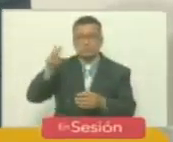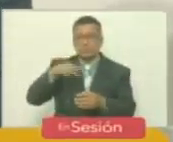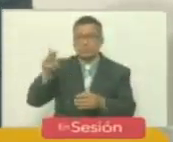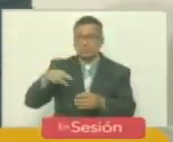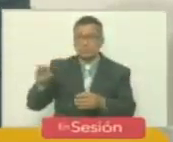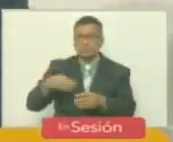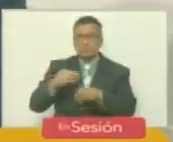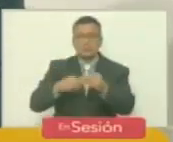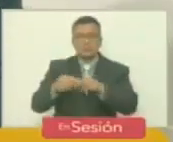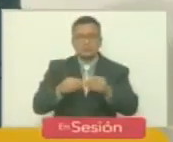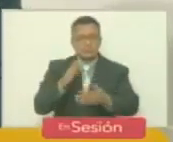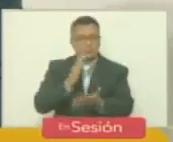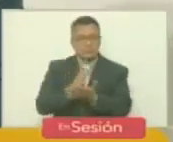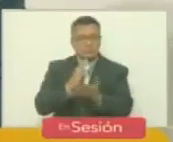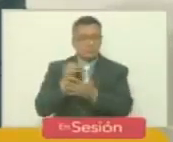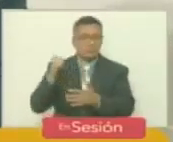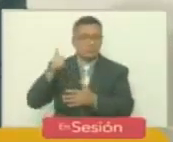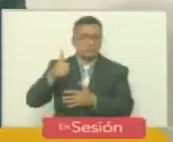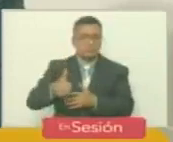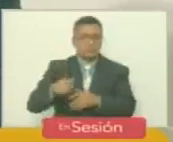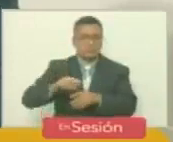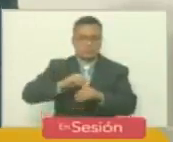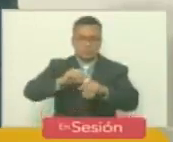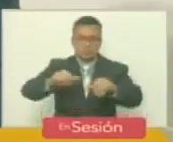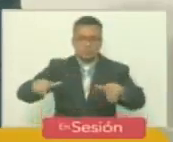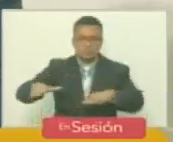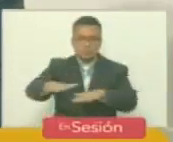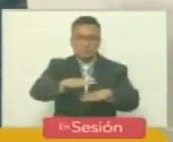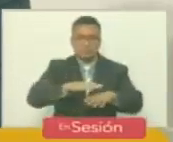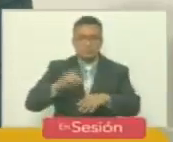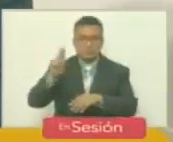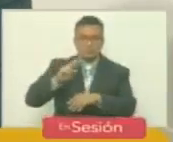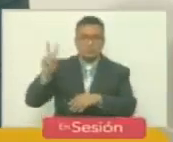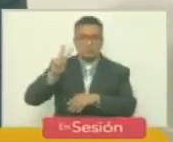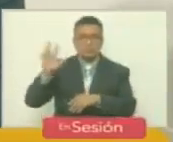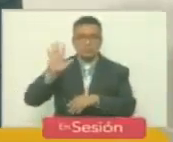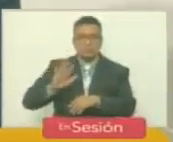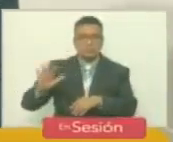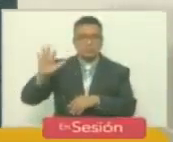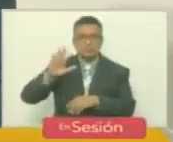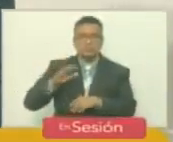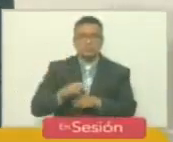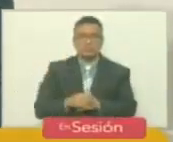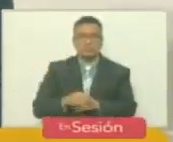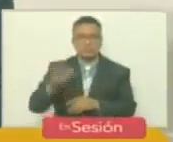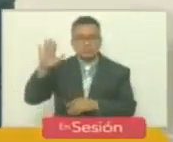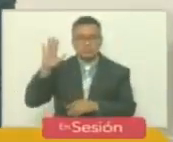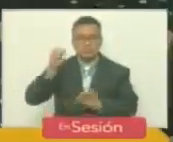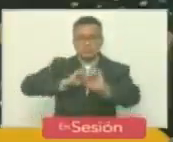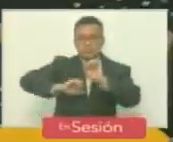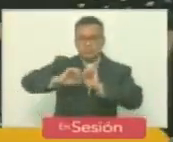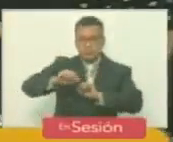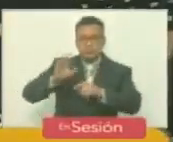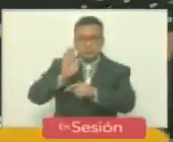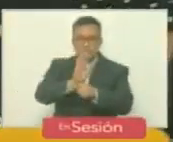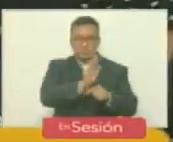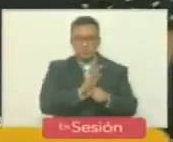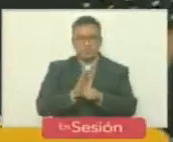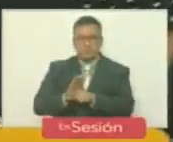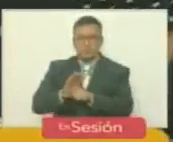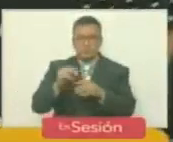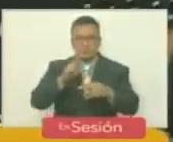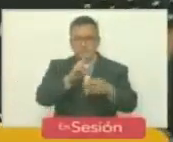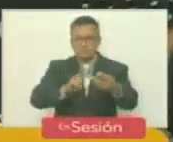fue y será por los siglos de los siglos, tierra de la República Bolivariana de Venezuela. Jura defender y cuidar sus